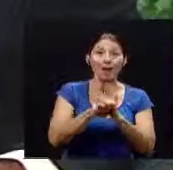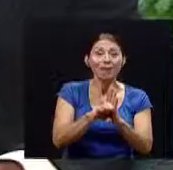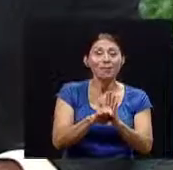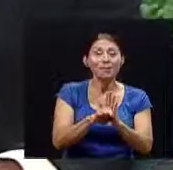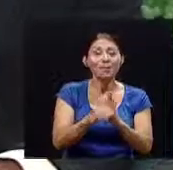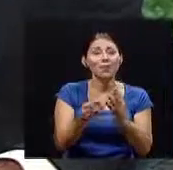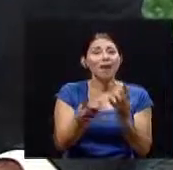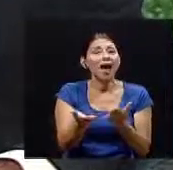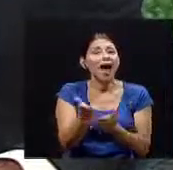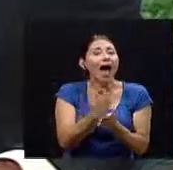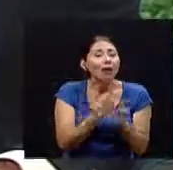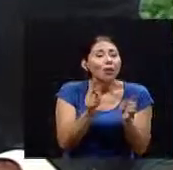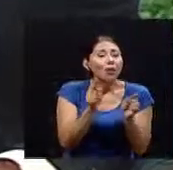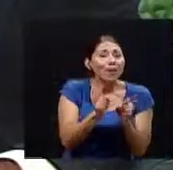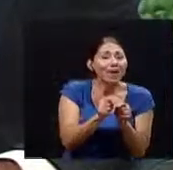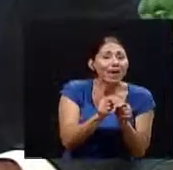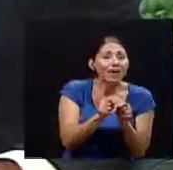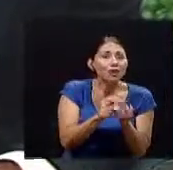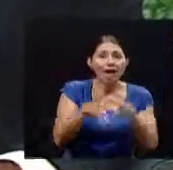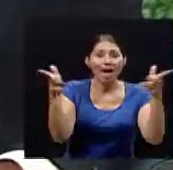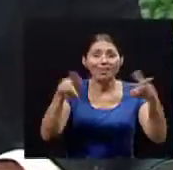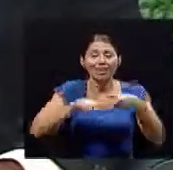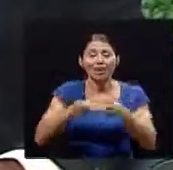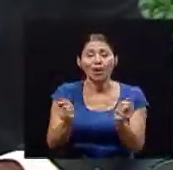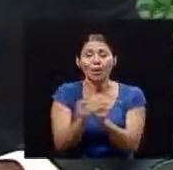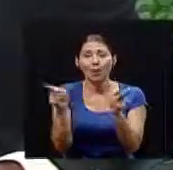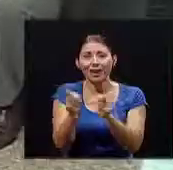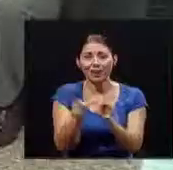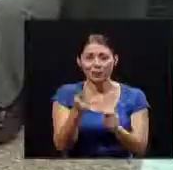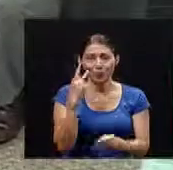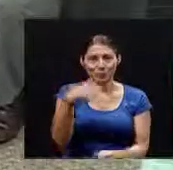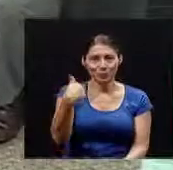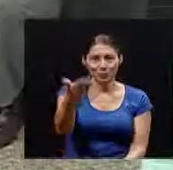incendios se inician con chispas pequeñas hasta luego